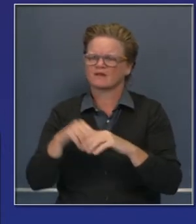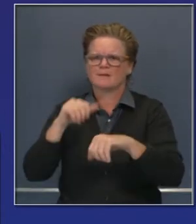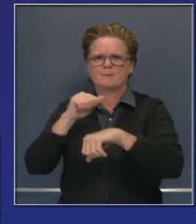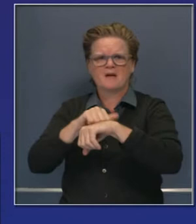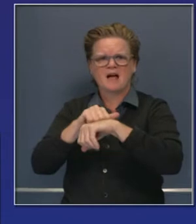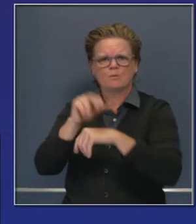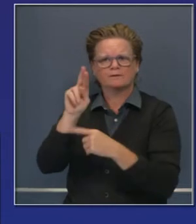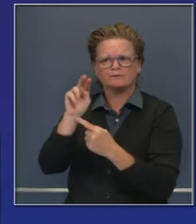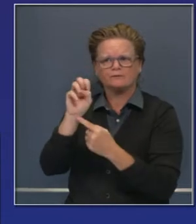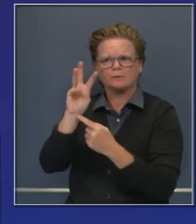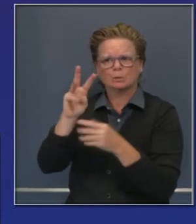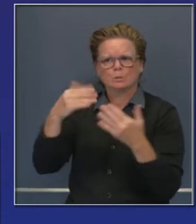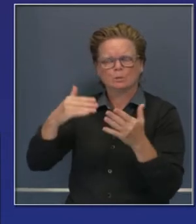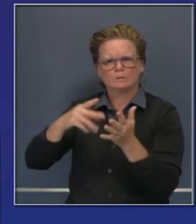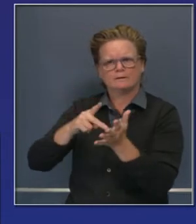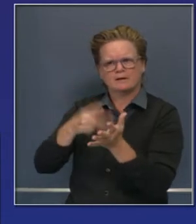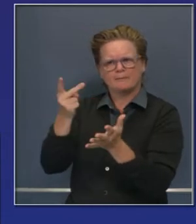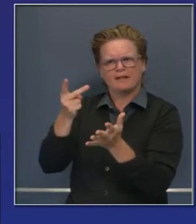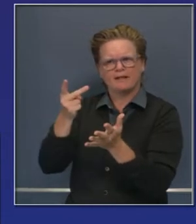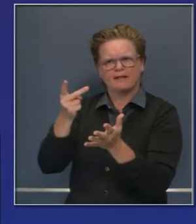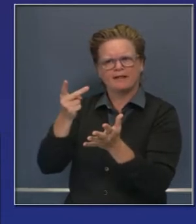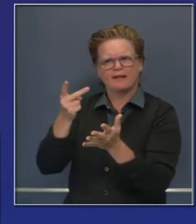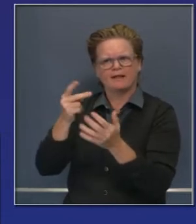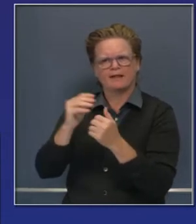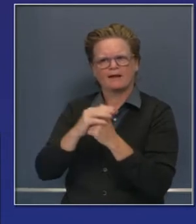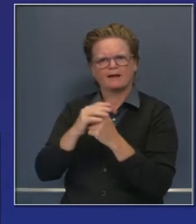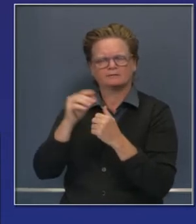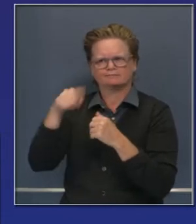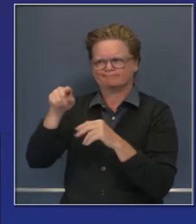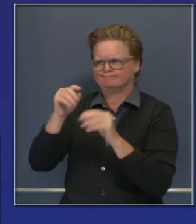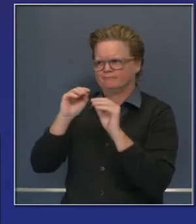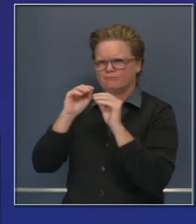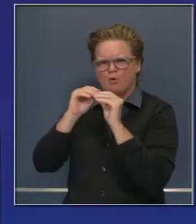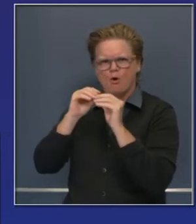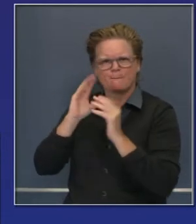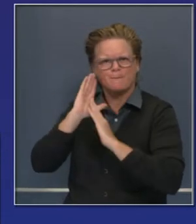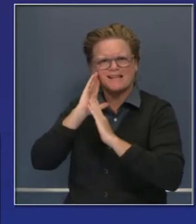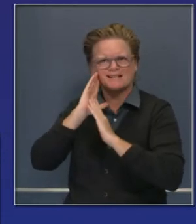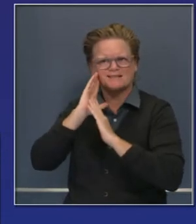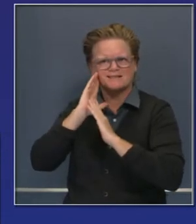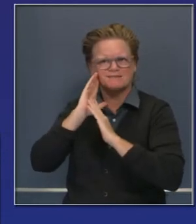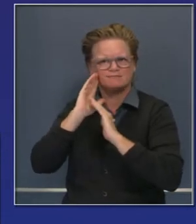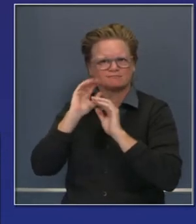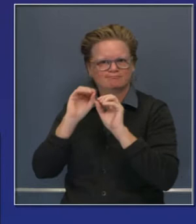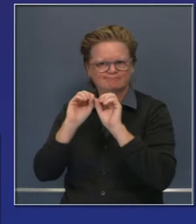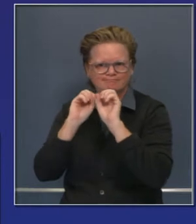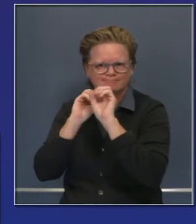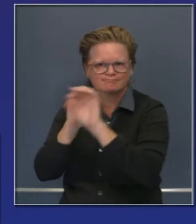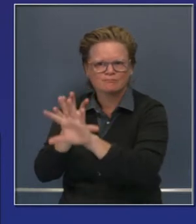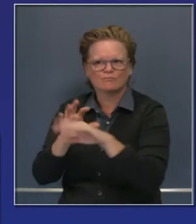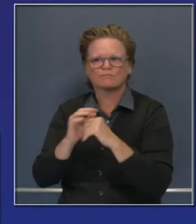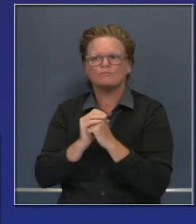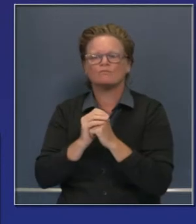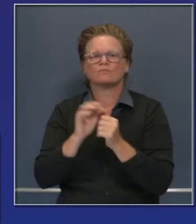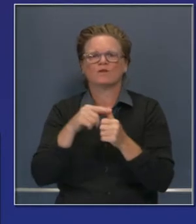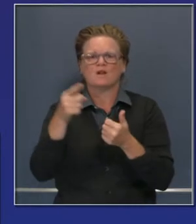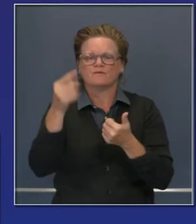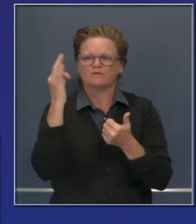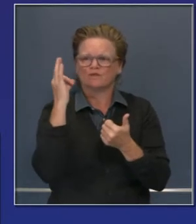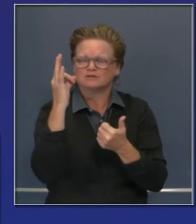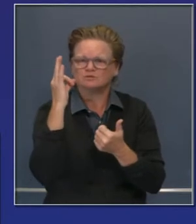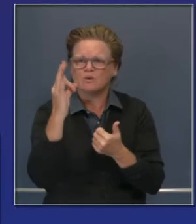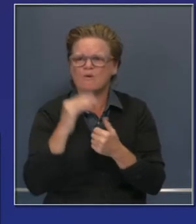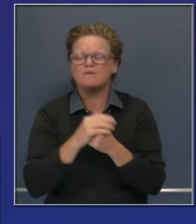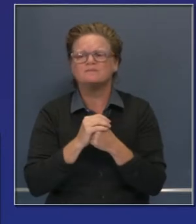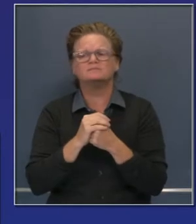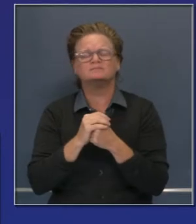a través de esta subvención en esta ciudad. Oakland, dos proyectos grandes, ciento sesenta y tres unidades en Fresno. Su autoridad